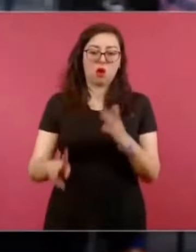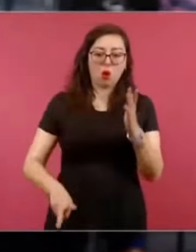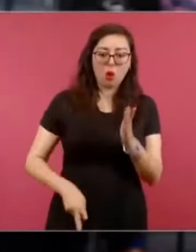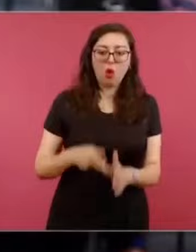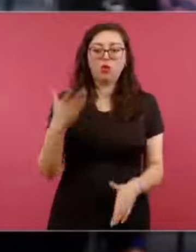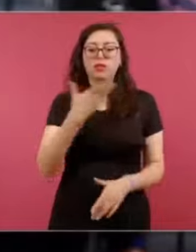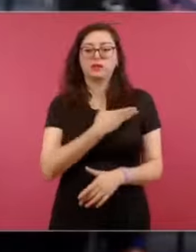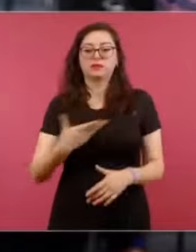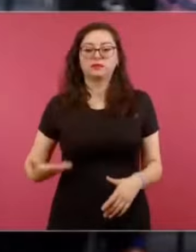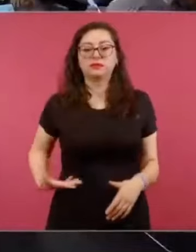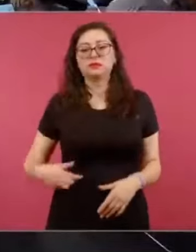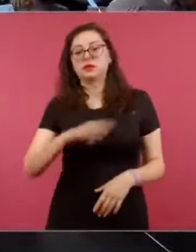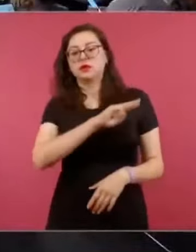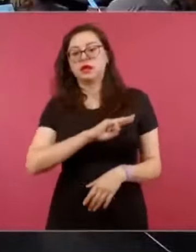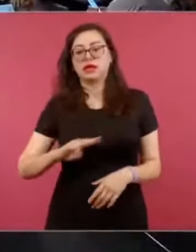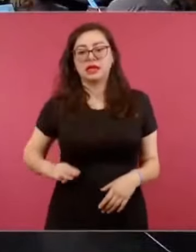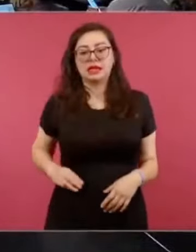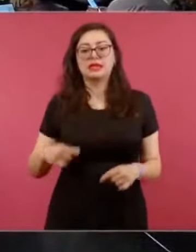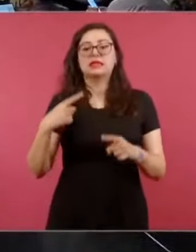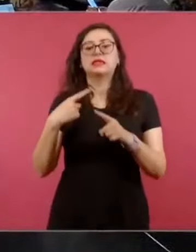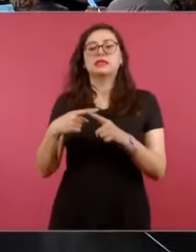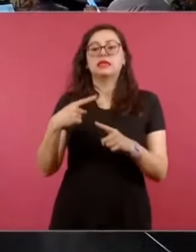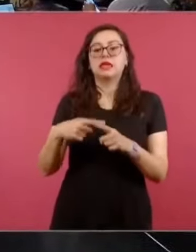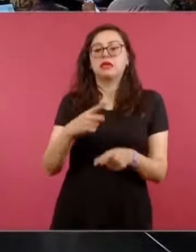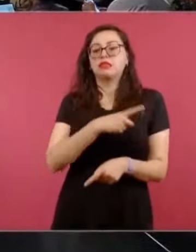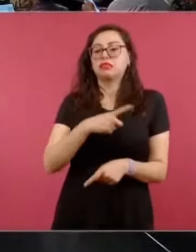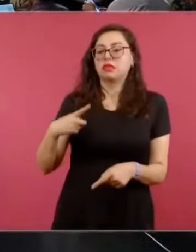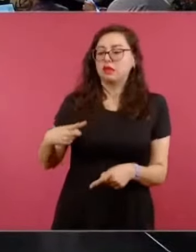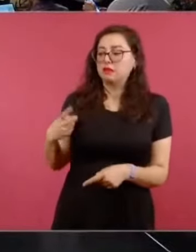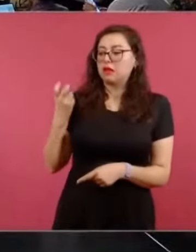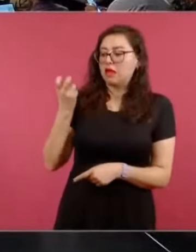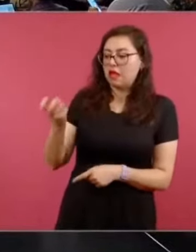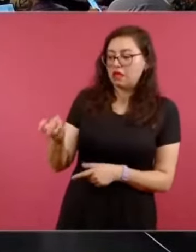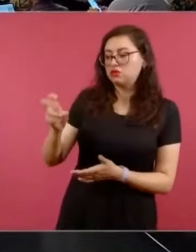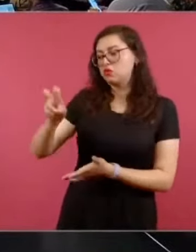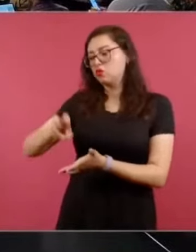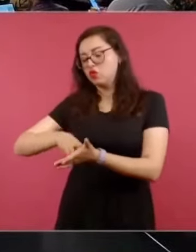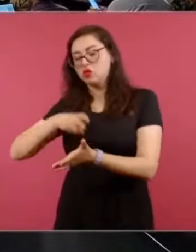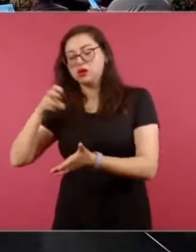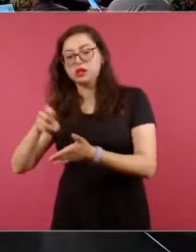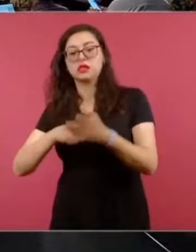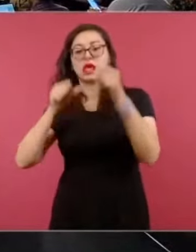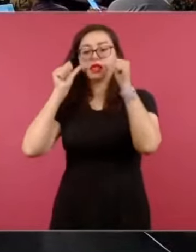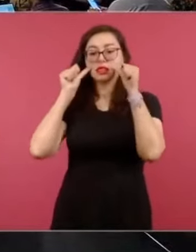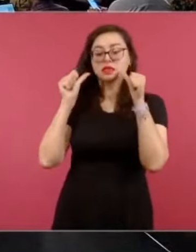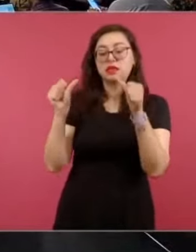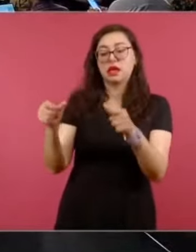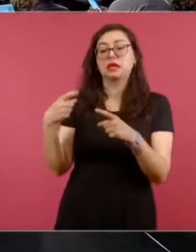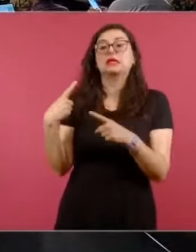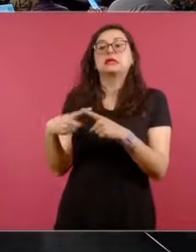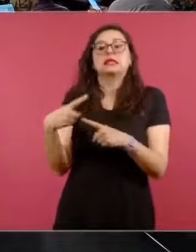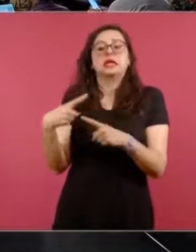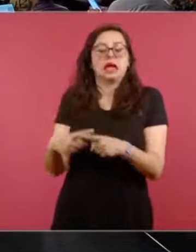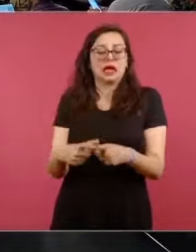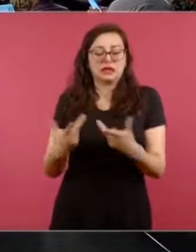caso la rienda del asunto, presidente? Y pues ya que finalmente el dinero es de los habitantes